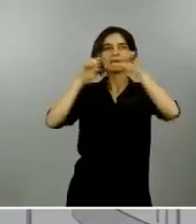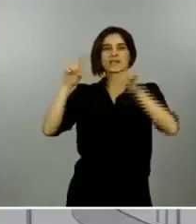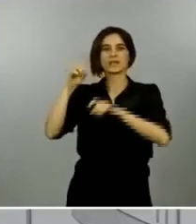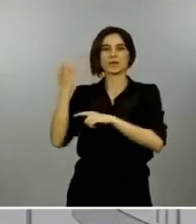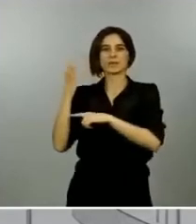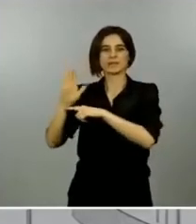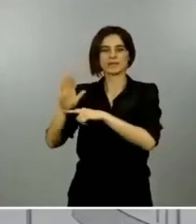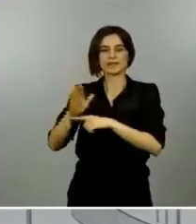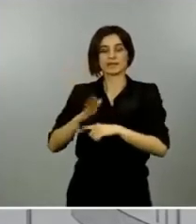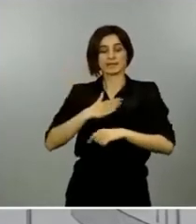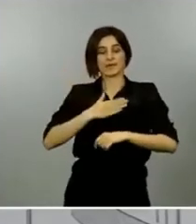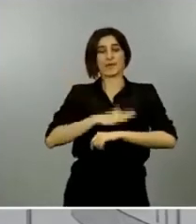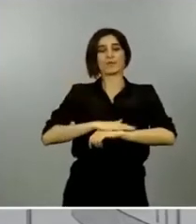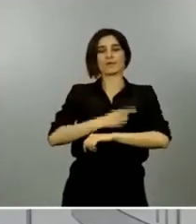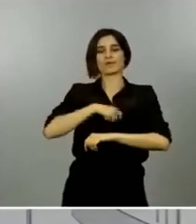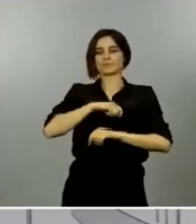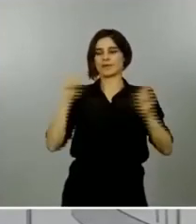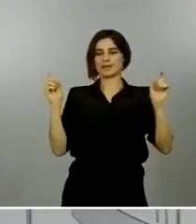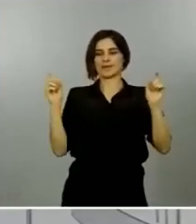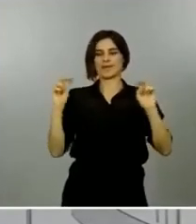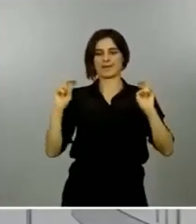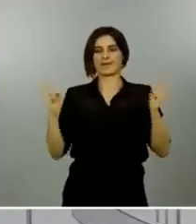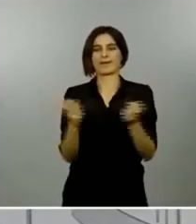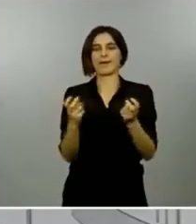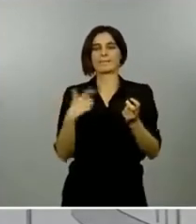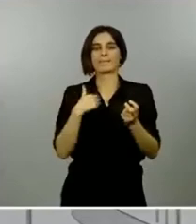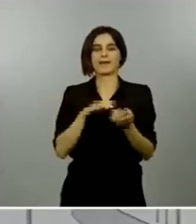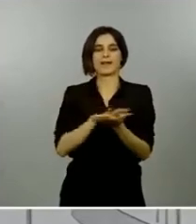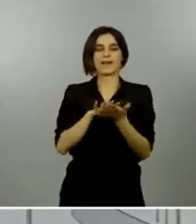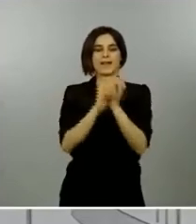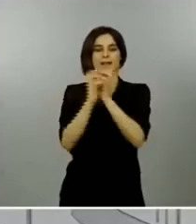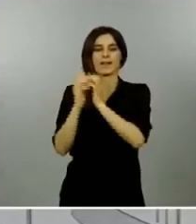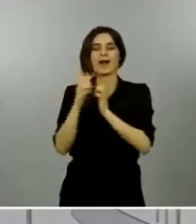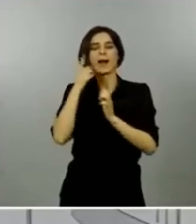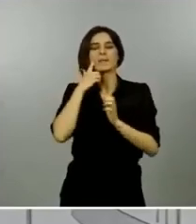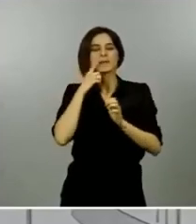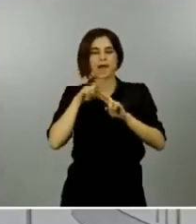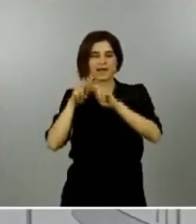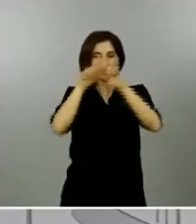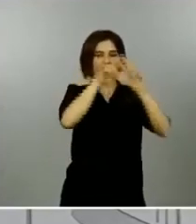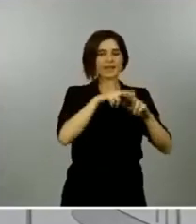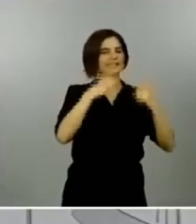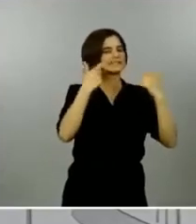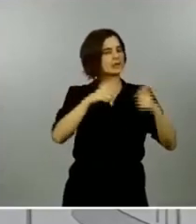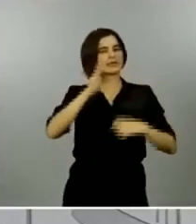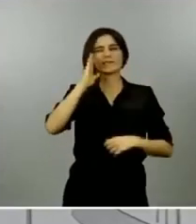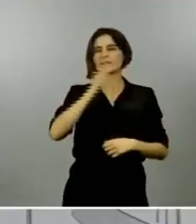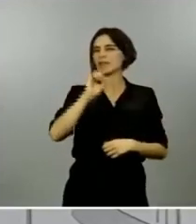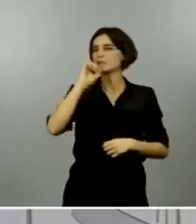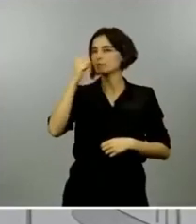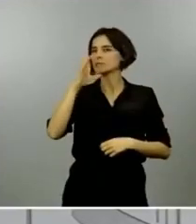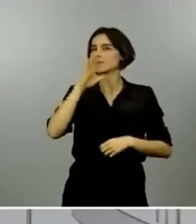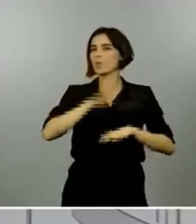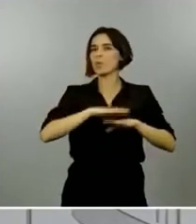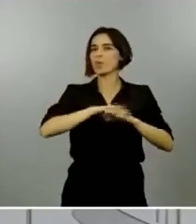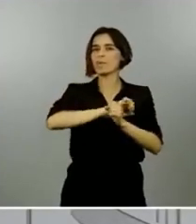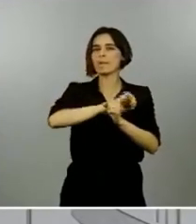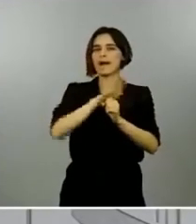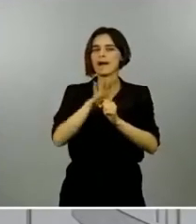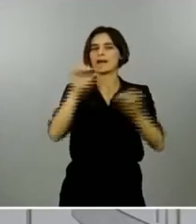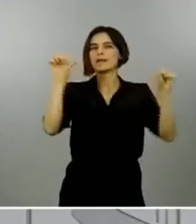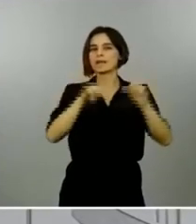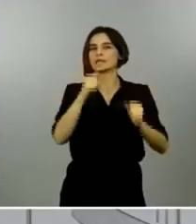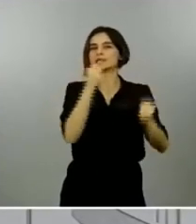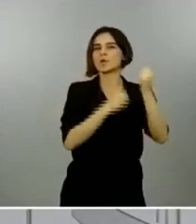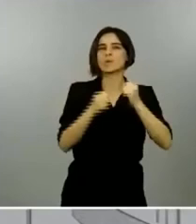más afectados como consecuencia de la crisis y ver si podemos extender o prolongar esos ERTE en el tiempo pero creo que es